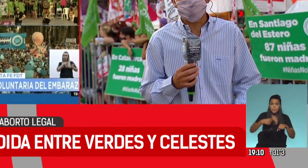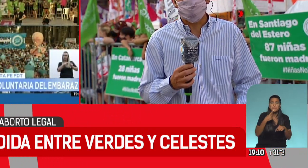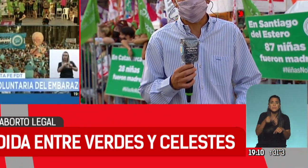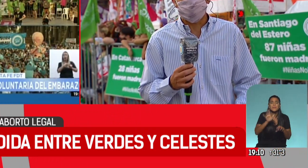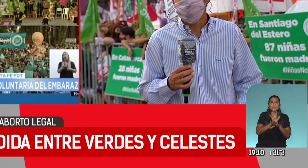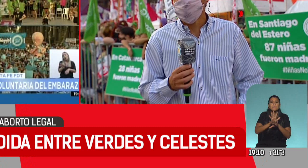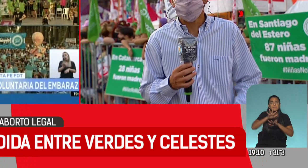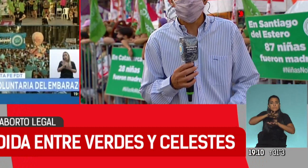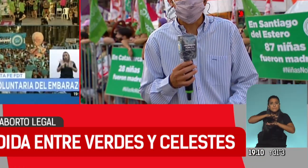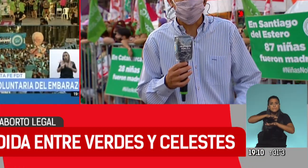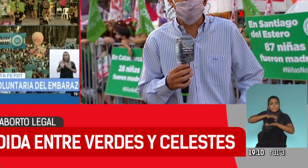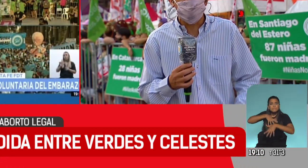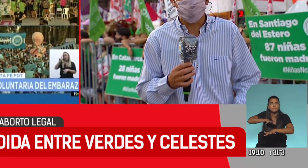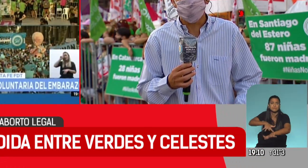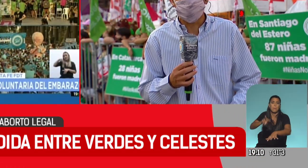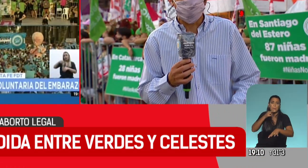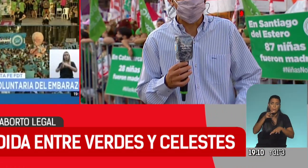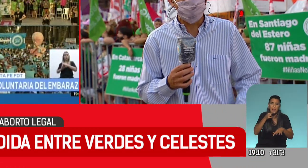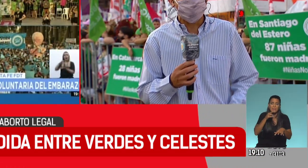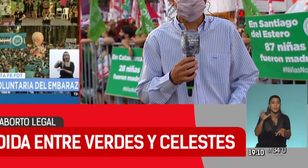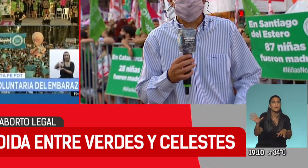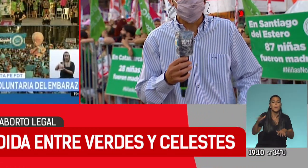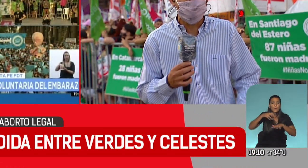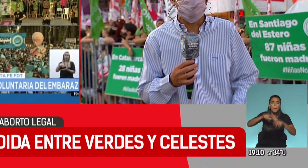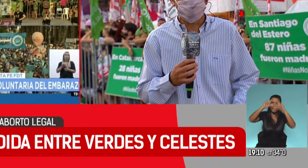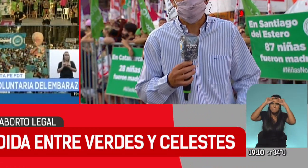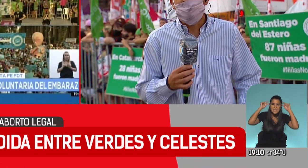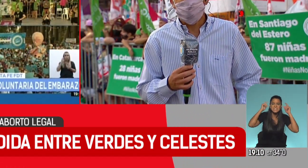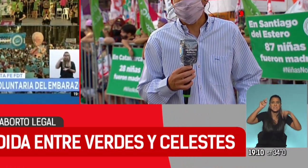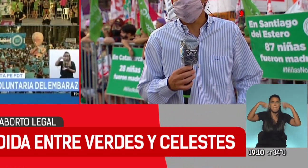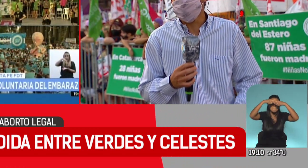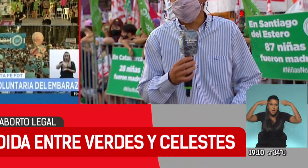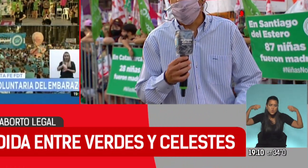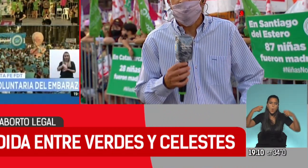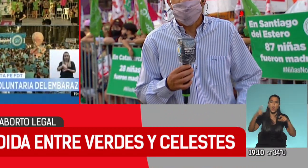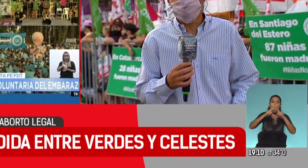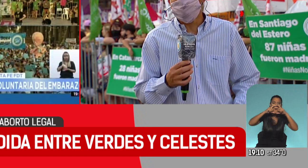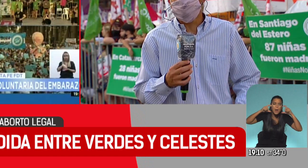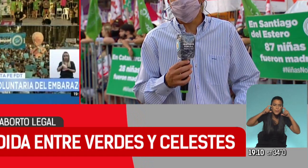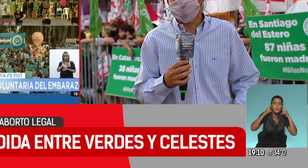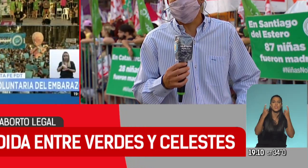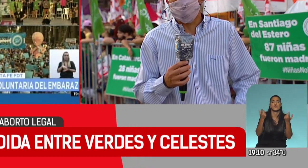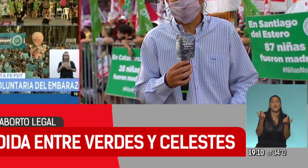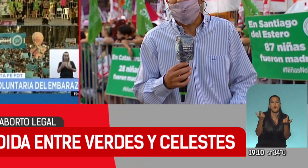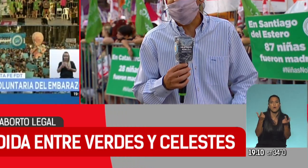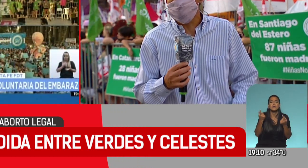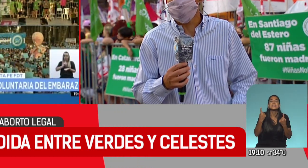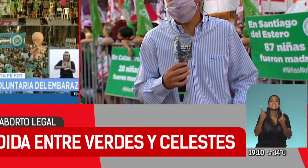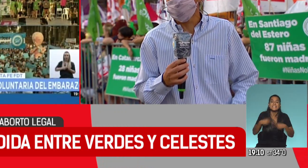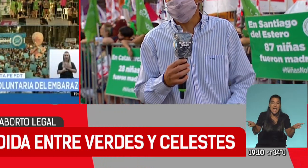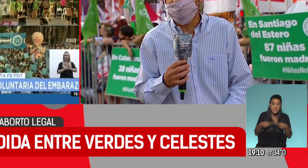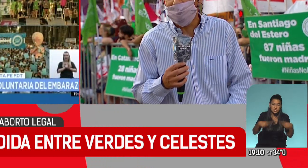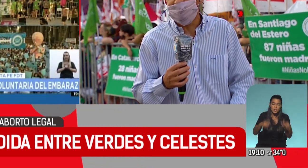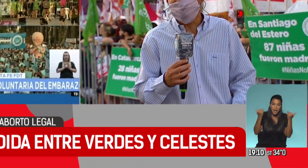marea verde. Todo de verde. Pincha, pañuelos, barbijos. Por momentos se canta. Hay